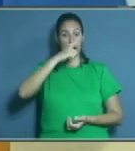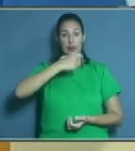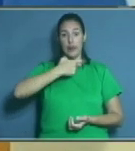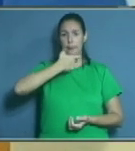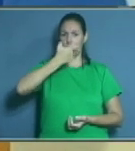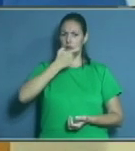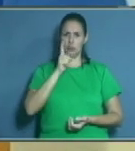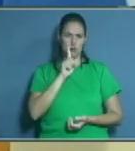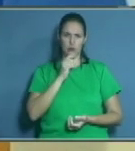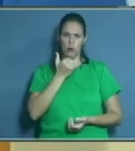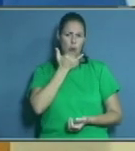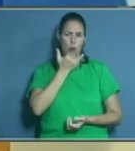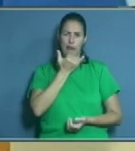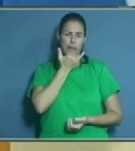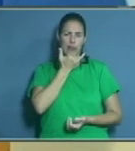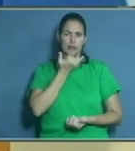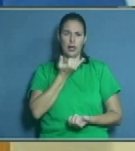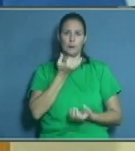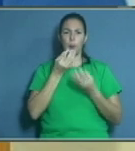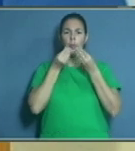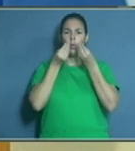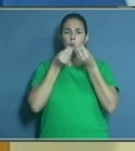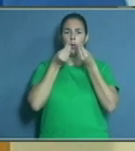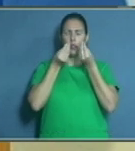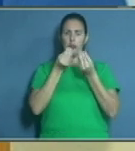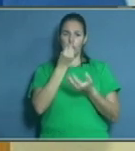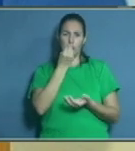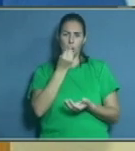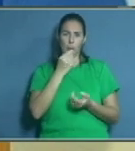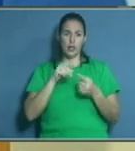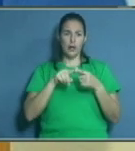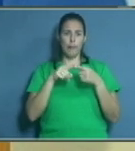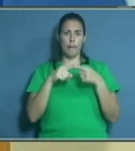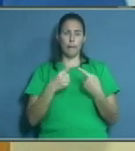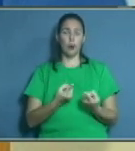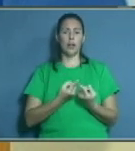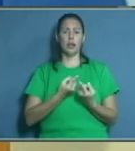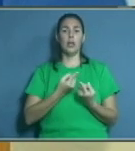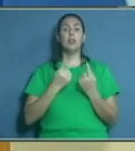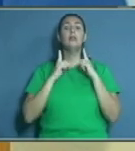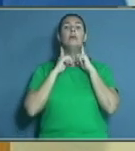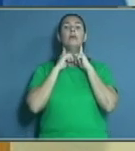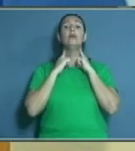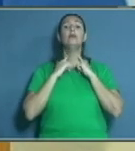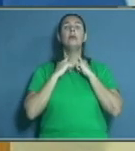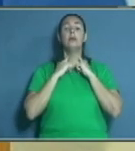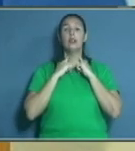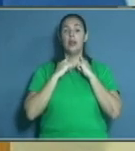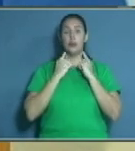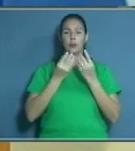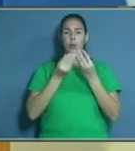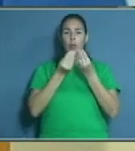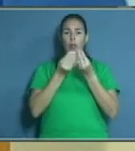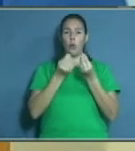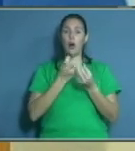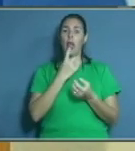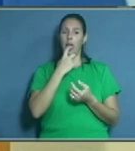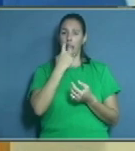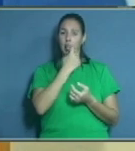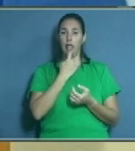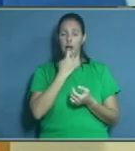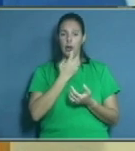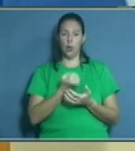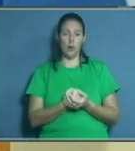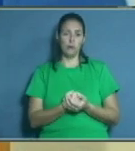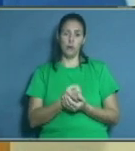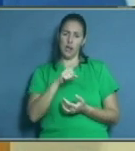afecta, o sea, no afecta la percepción del sabor de los alimentos porque las papilas gustativas están en la lengua. Eso pudiera decir que es un mit